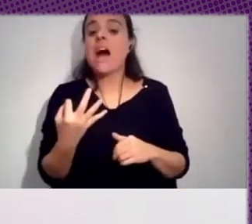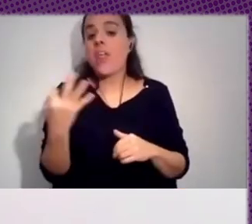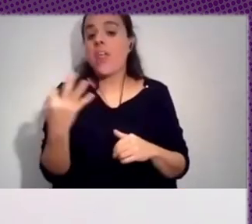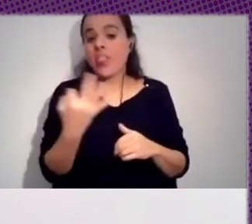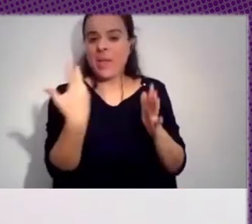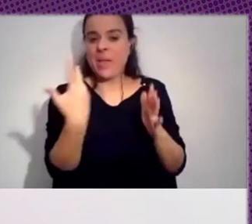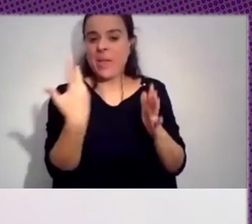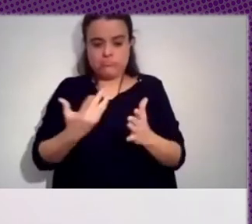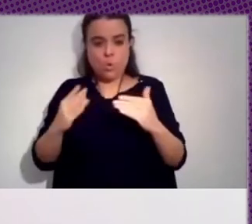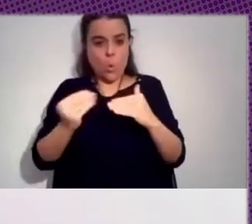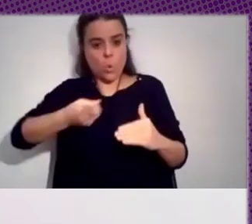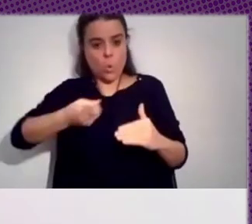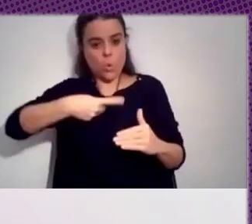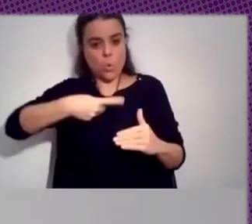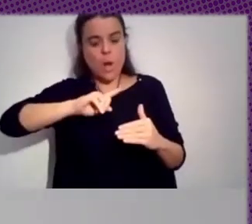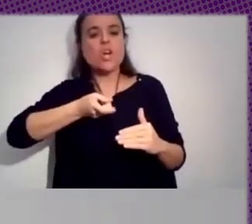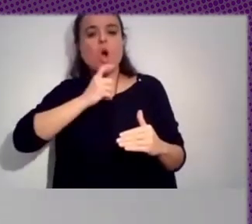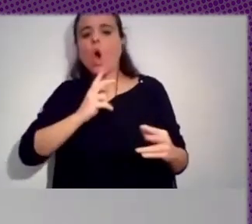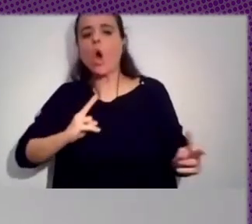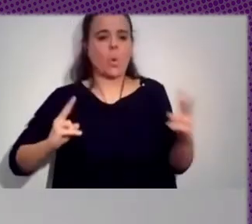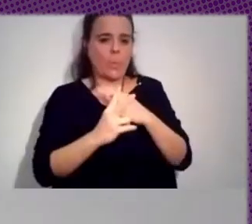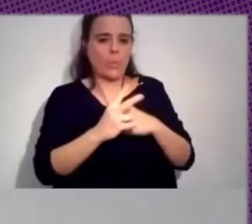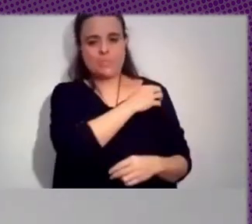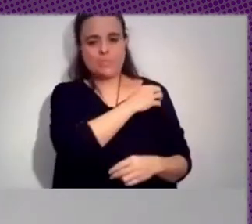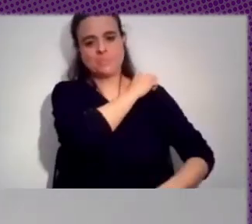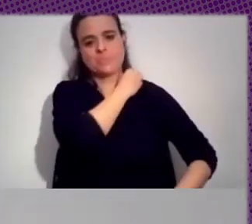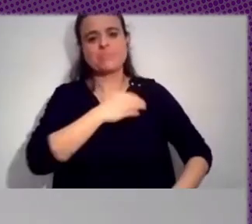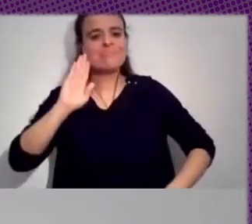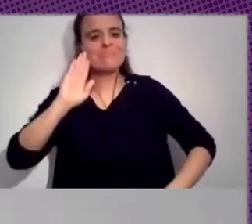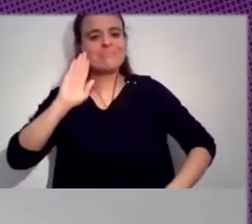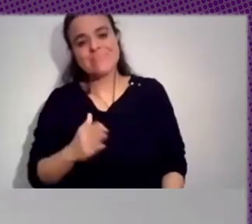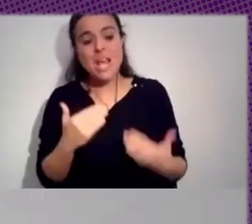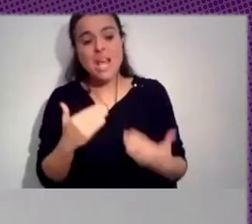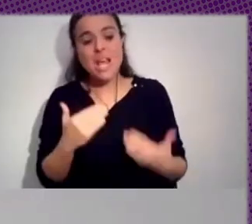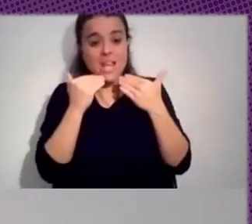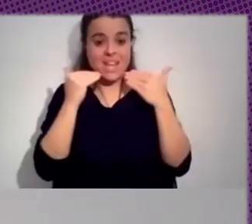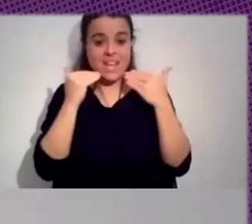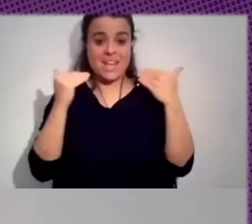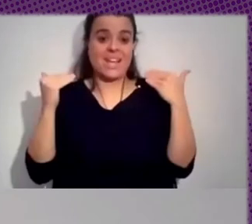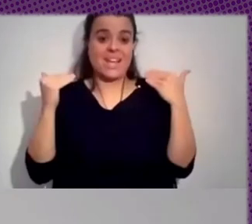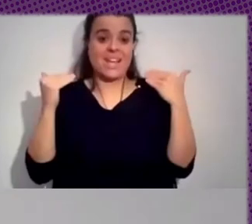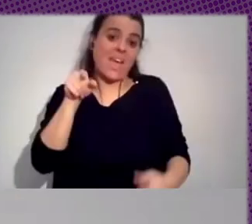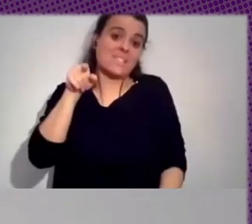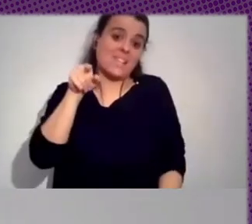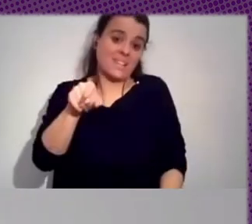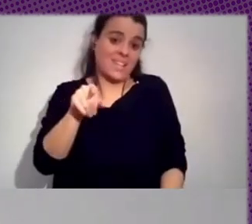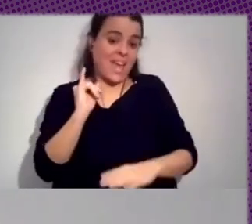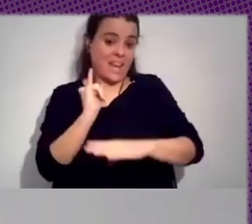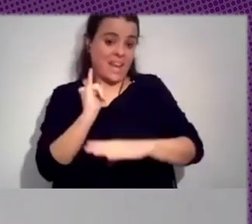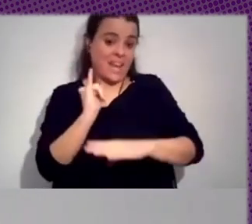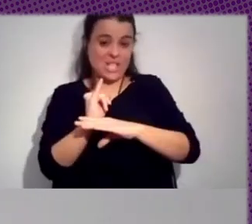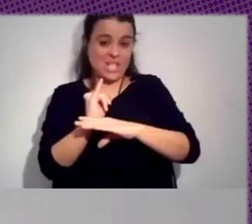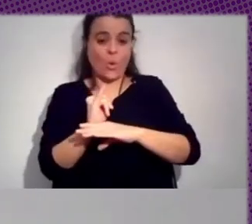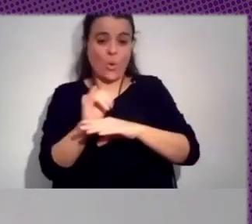la palabra y somos todos oídos. Hola, buenas. Muchas gracias, Julián, y a ti y a todo el instituto por la invitación